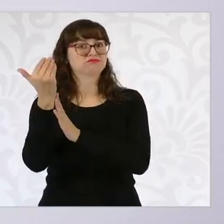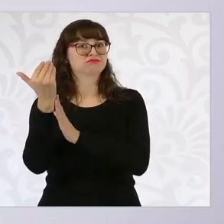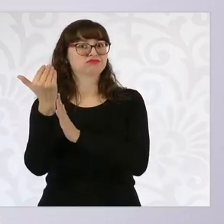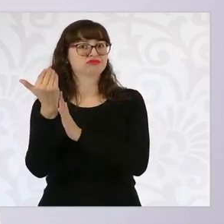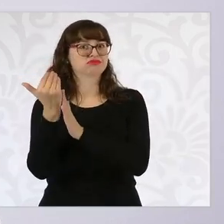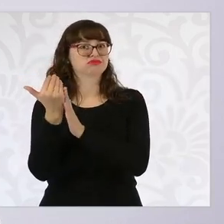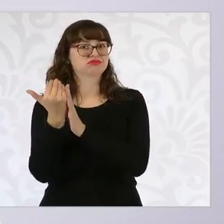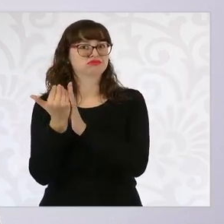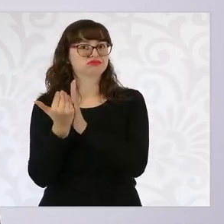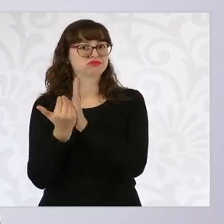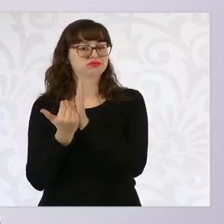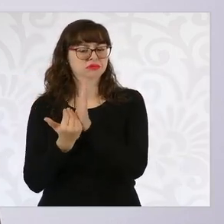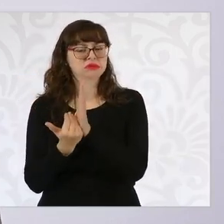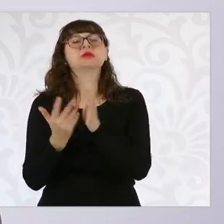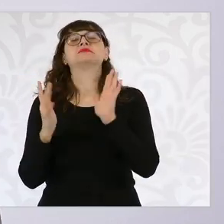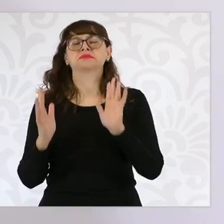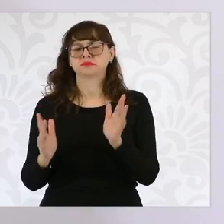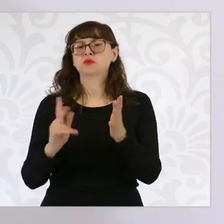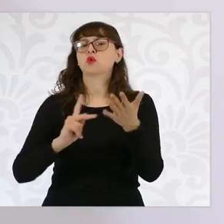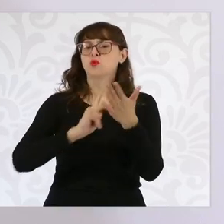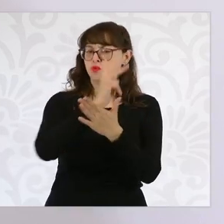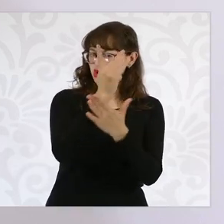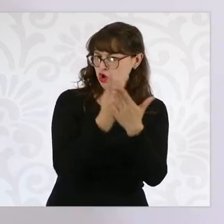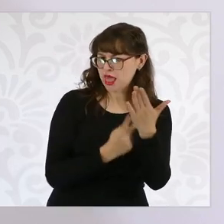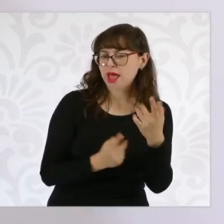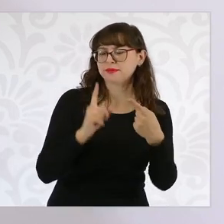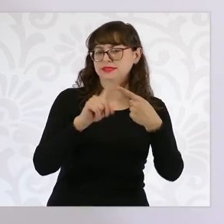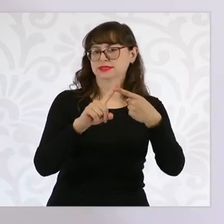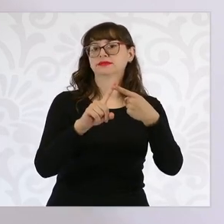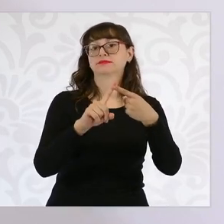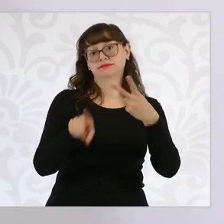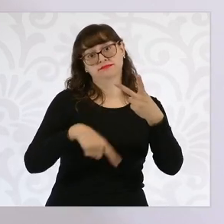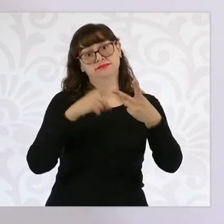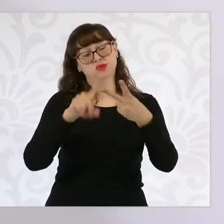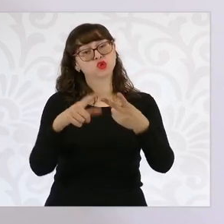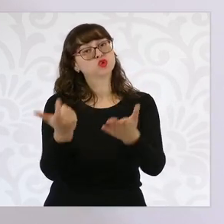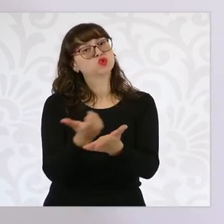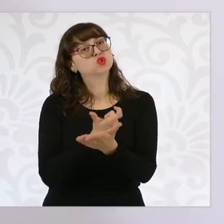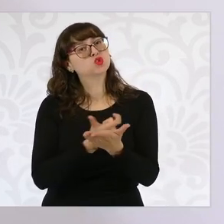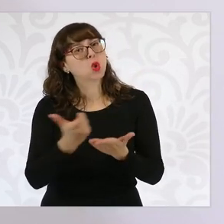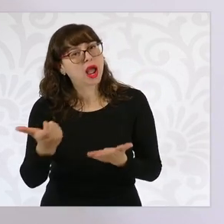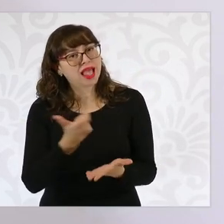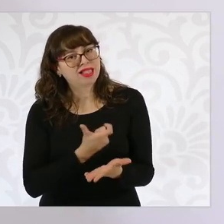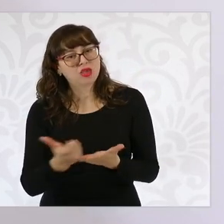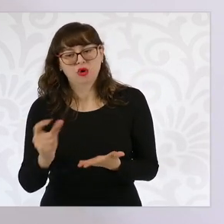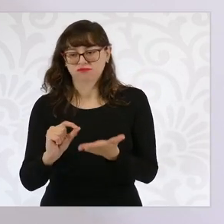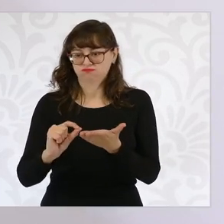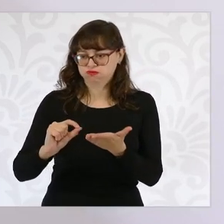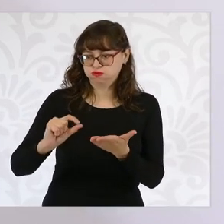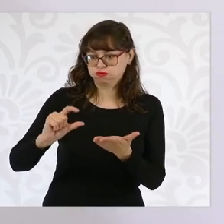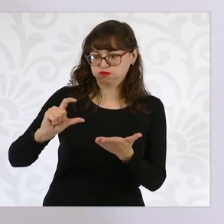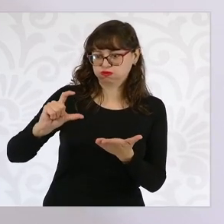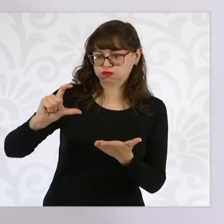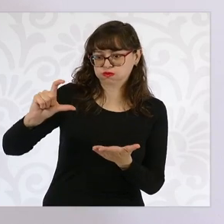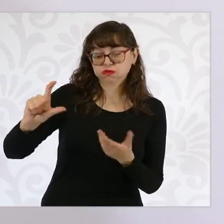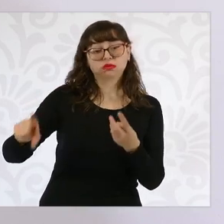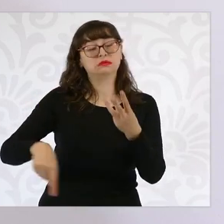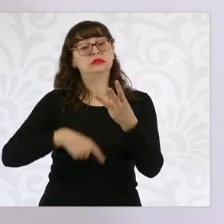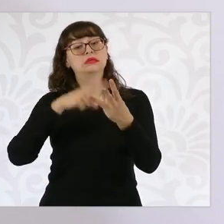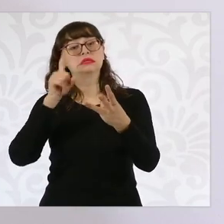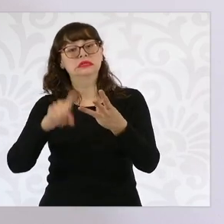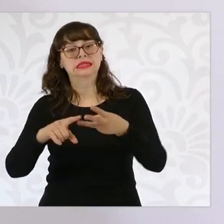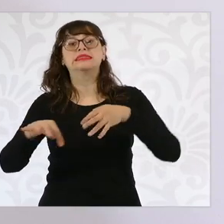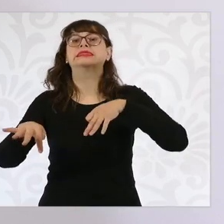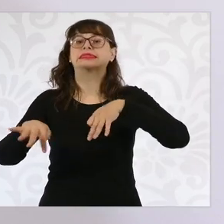la entrega de los programas, el incremento al salario mínimo, que es muy importante, y toda la generación de